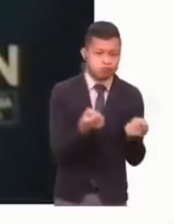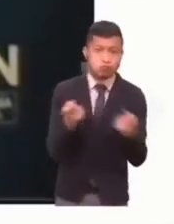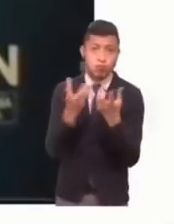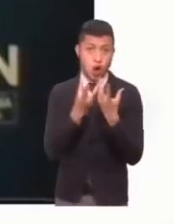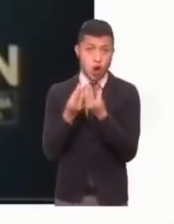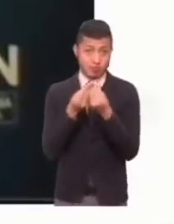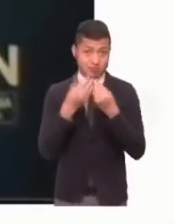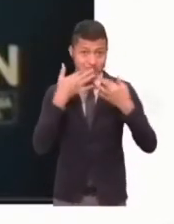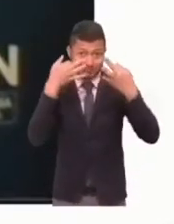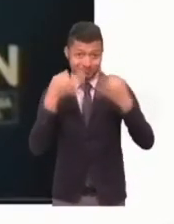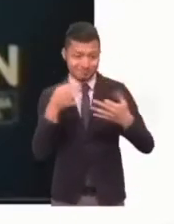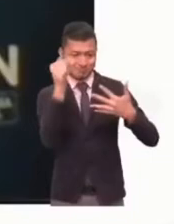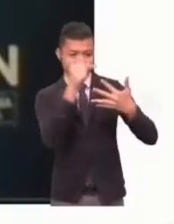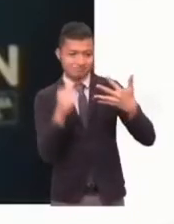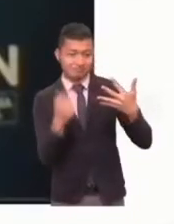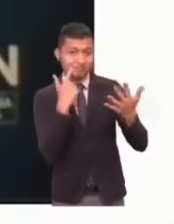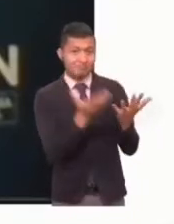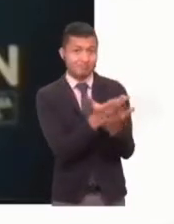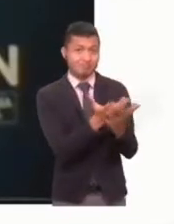Comisión de la Verde.